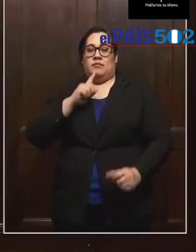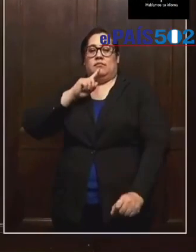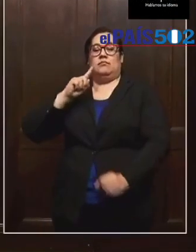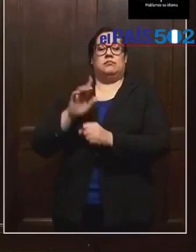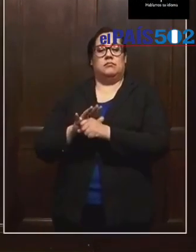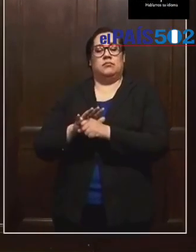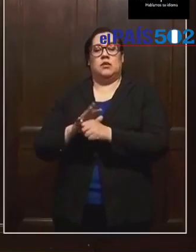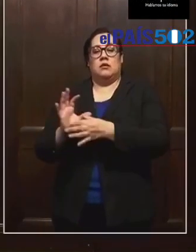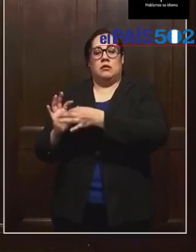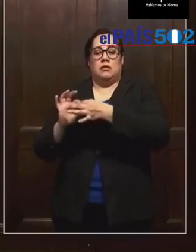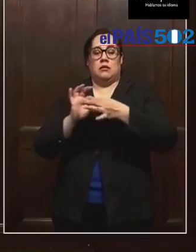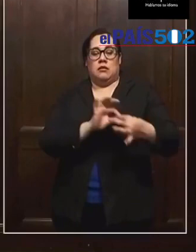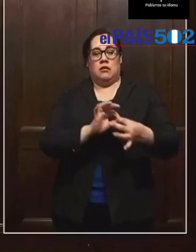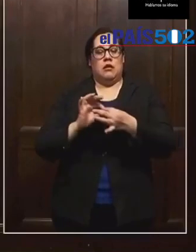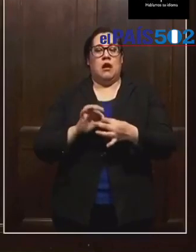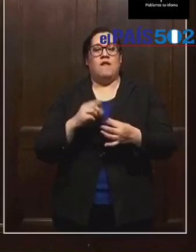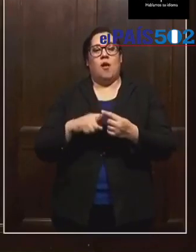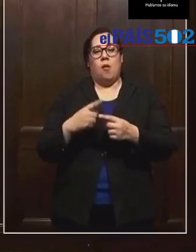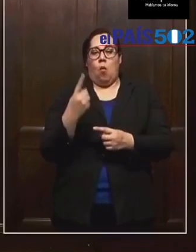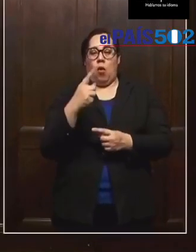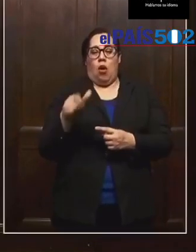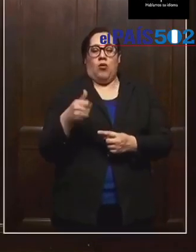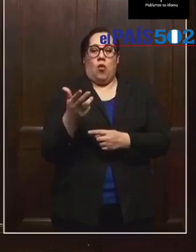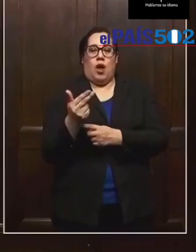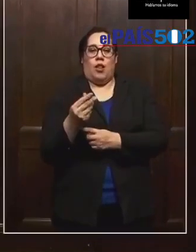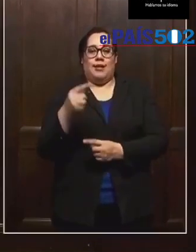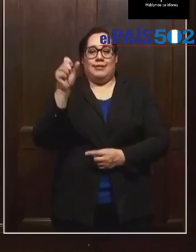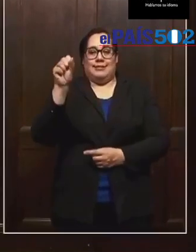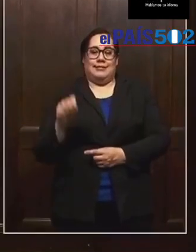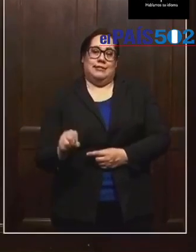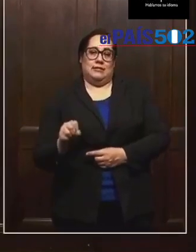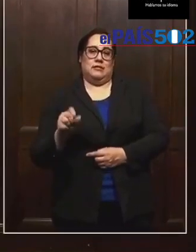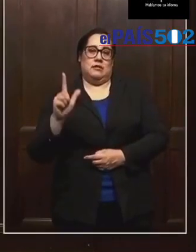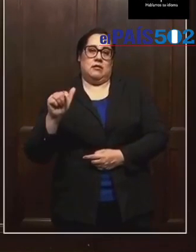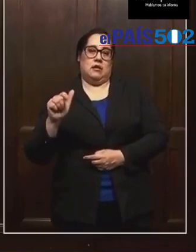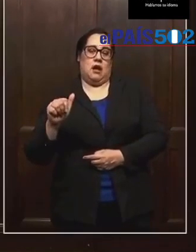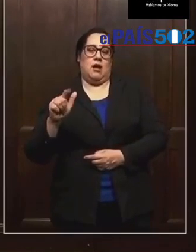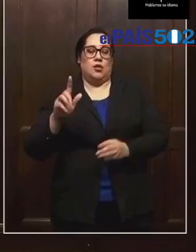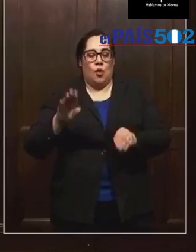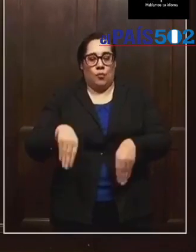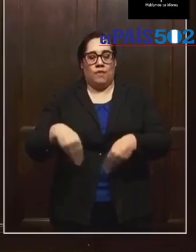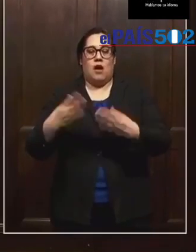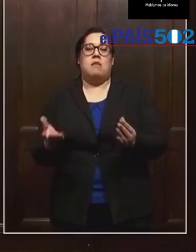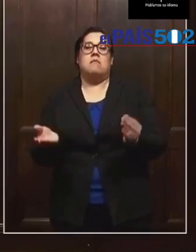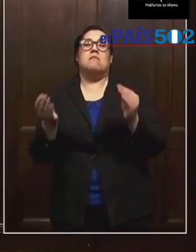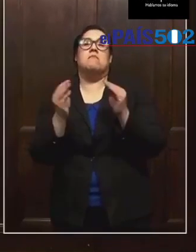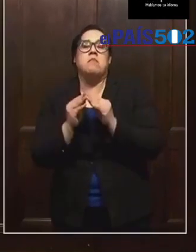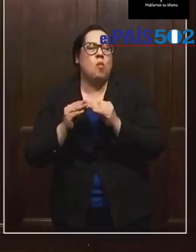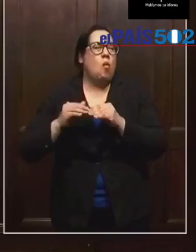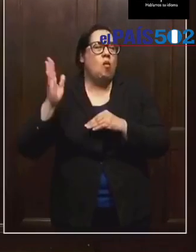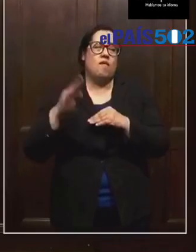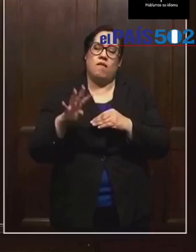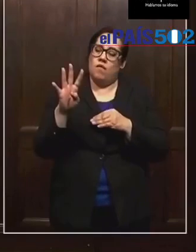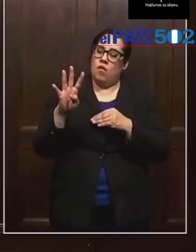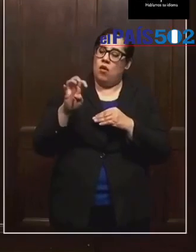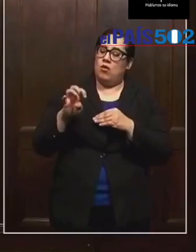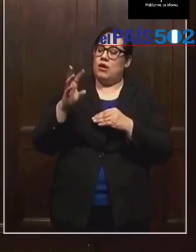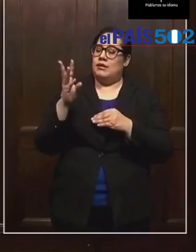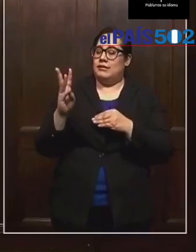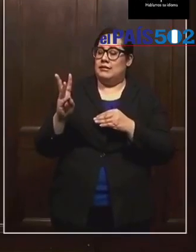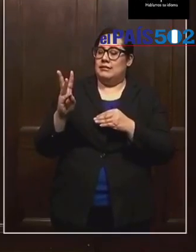la colaboración de un hotel en el centro de Los Ángeles para brindar más de 460